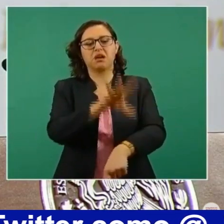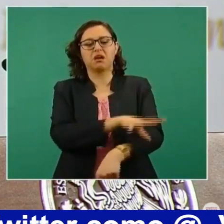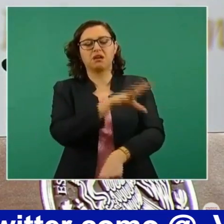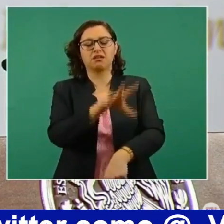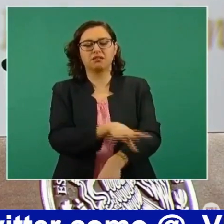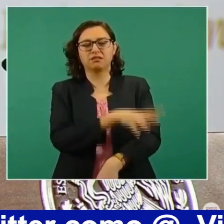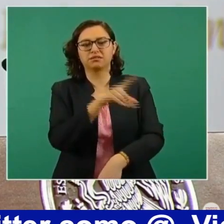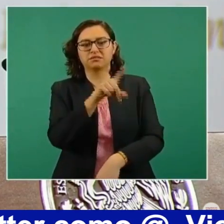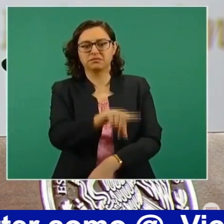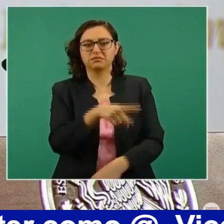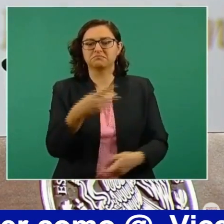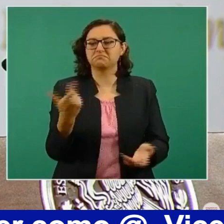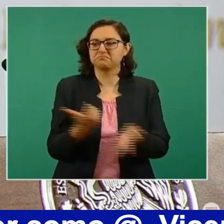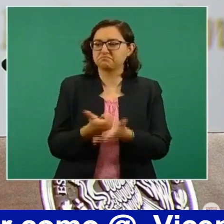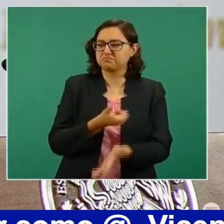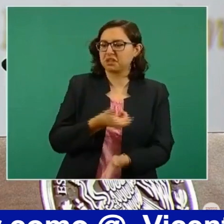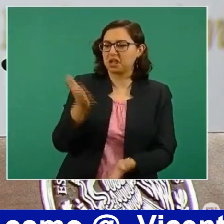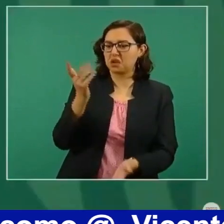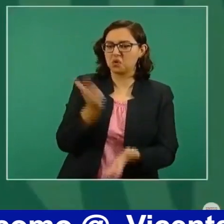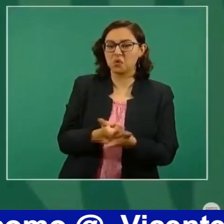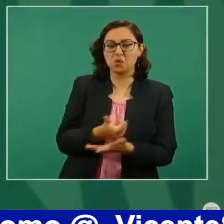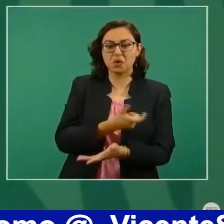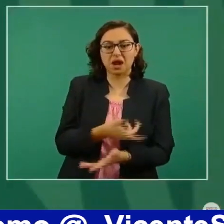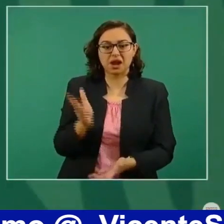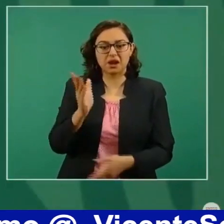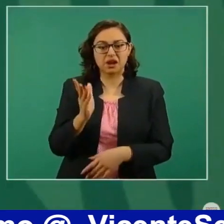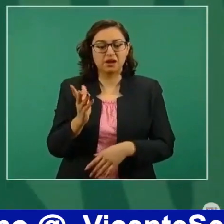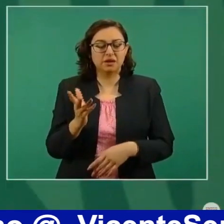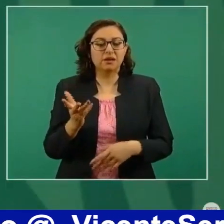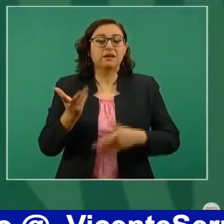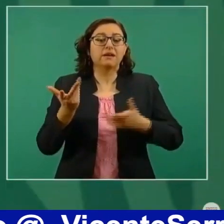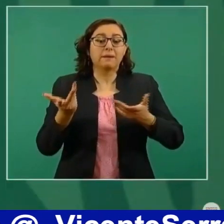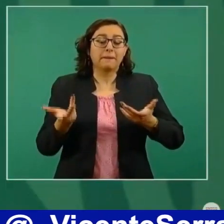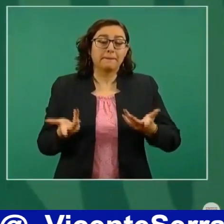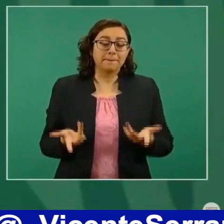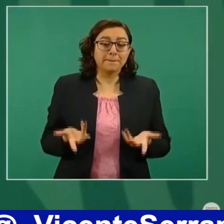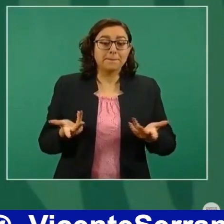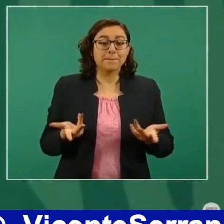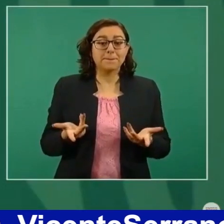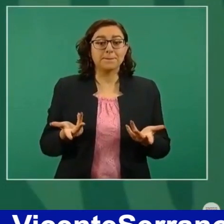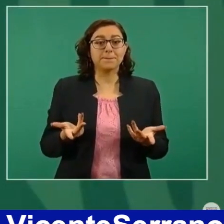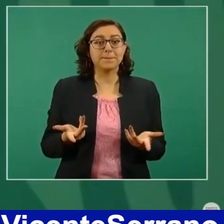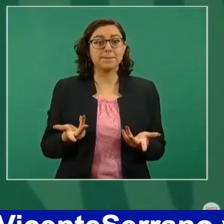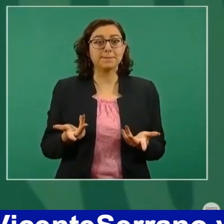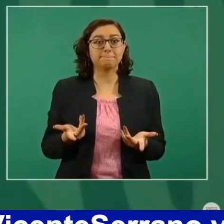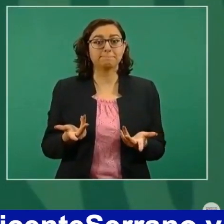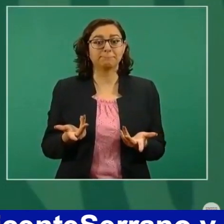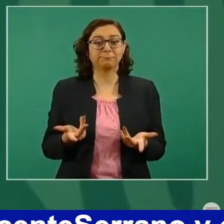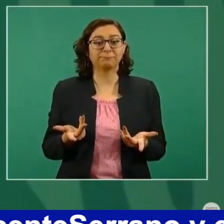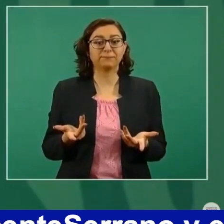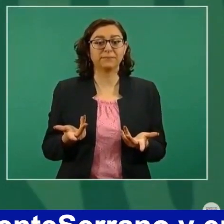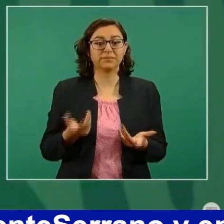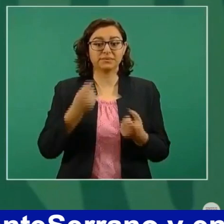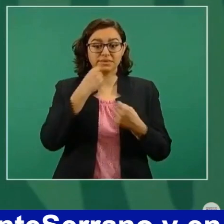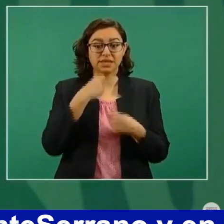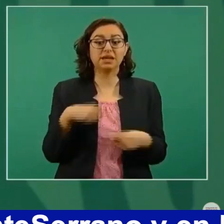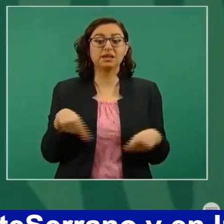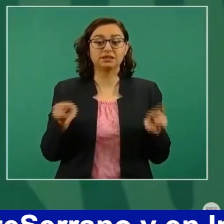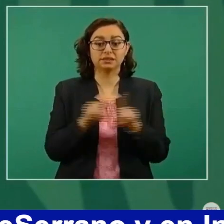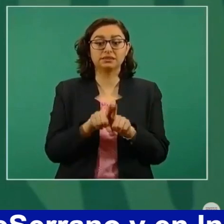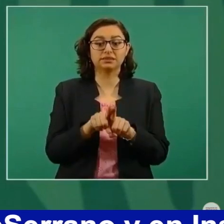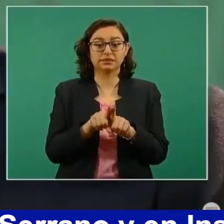y darle preferencia al mismo tiempo